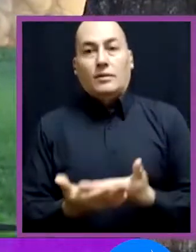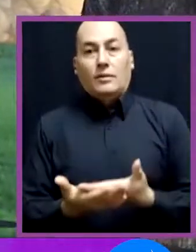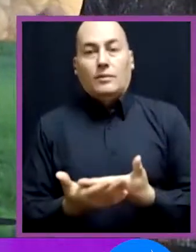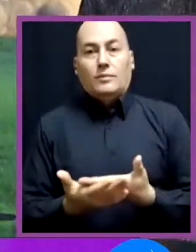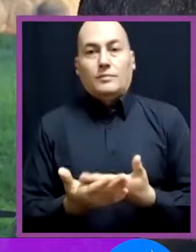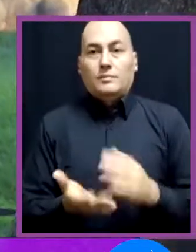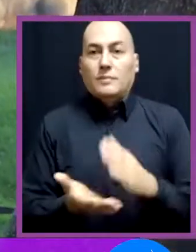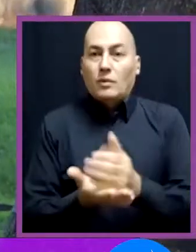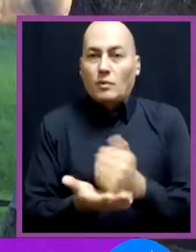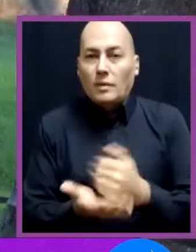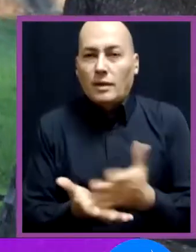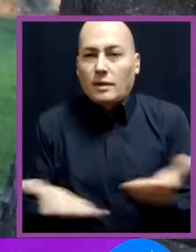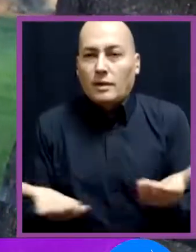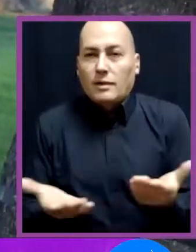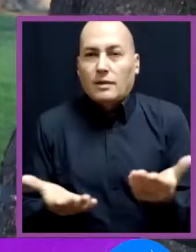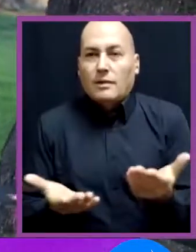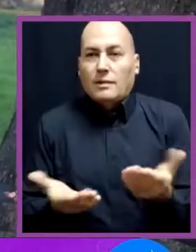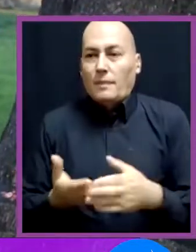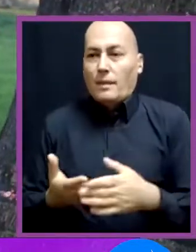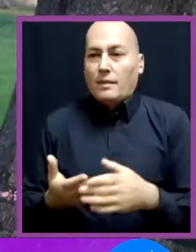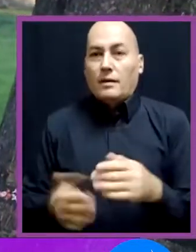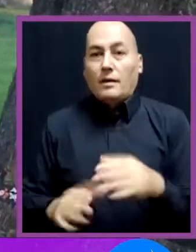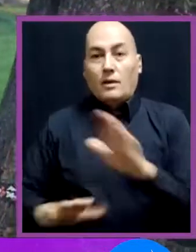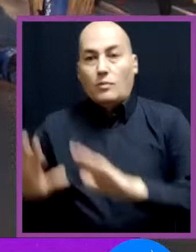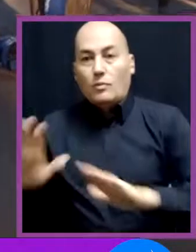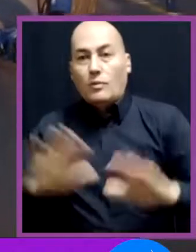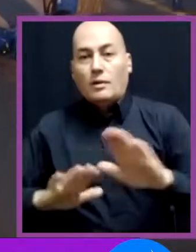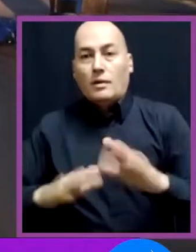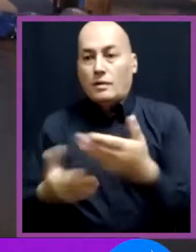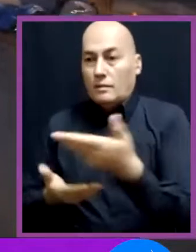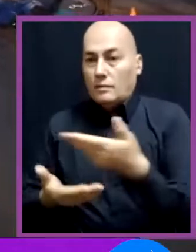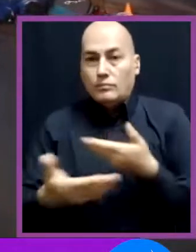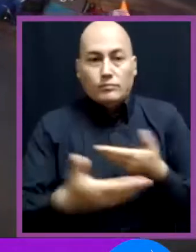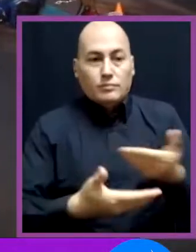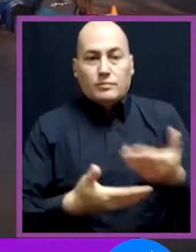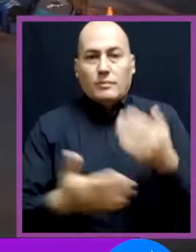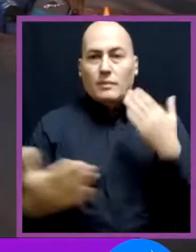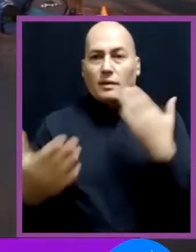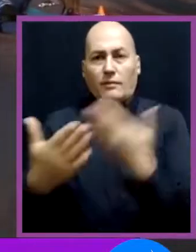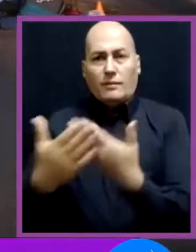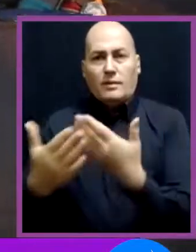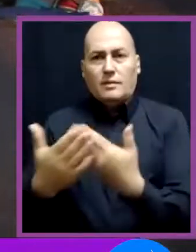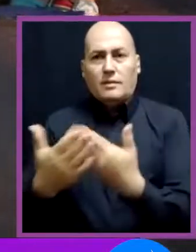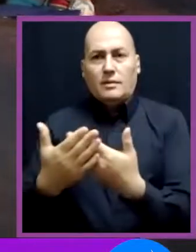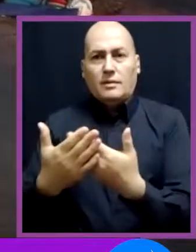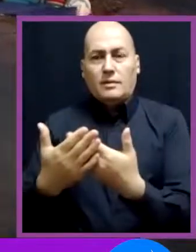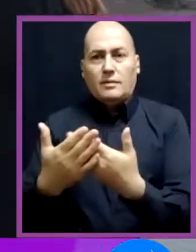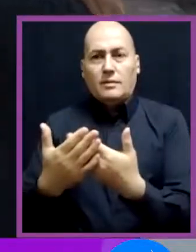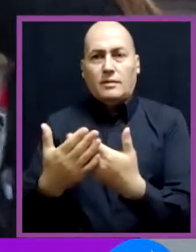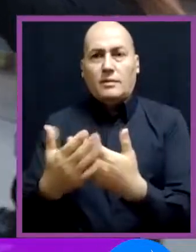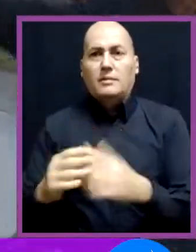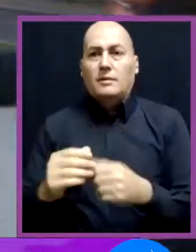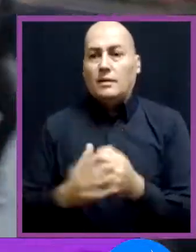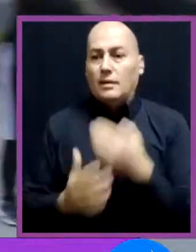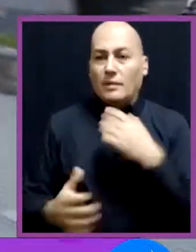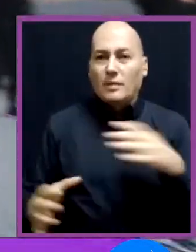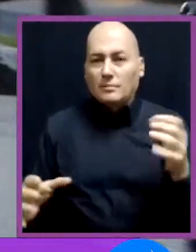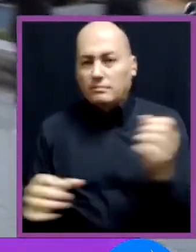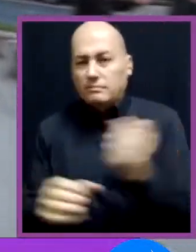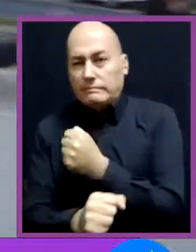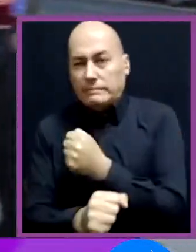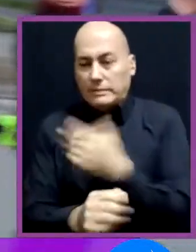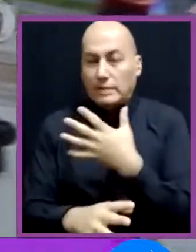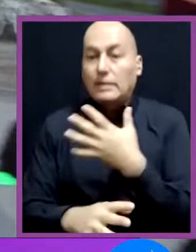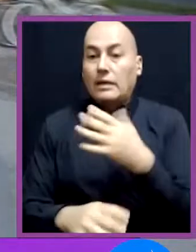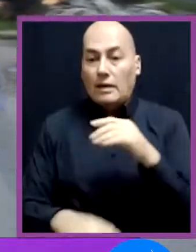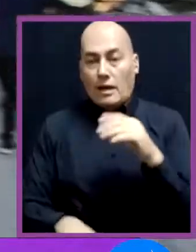Es parte de un plan integral que busca generar espacios de prevención y buena convivencia para enfrentar los altos índices de